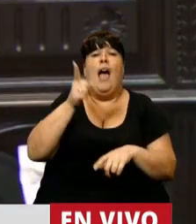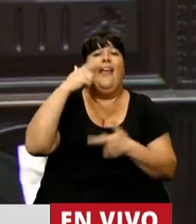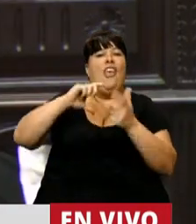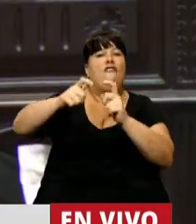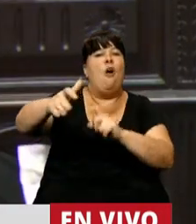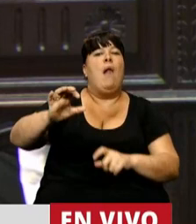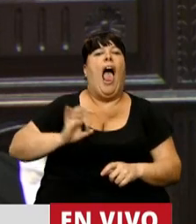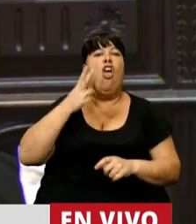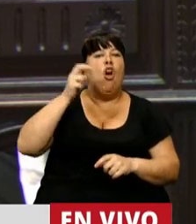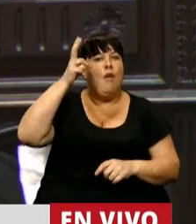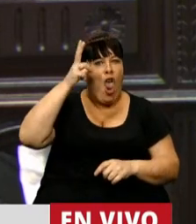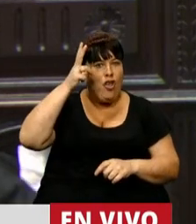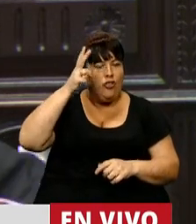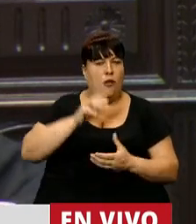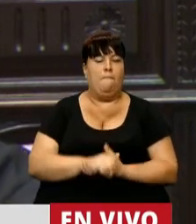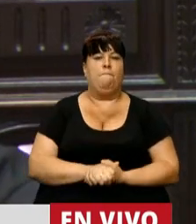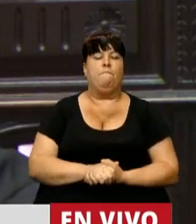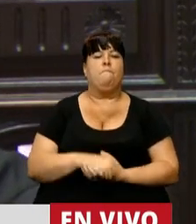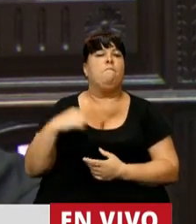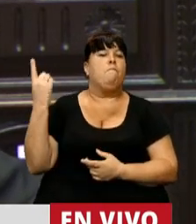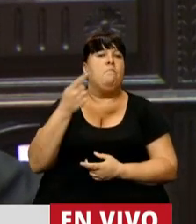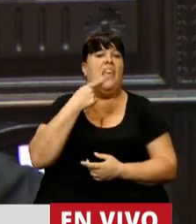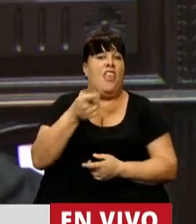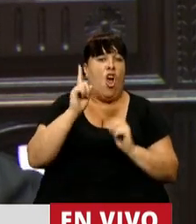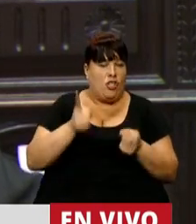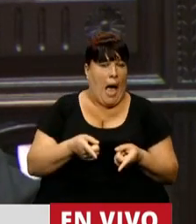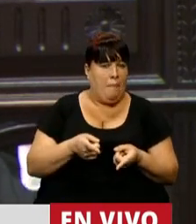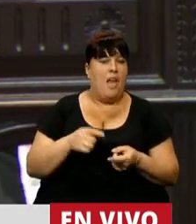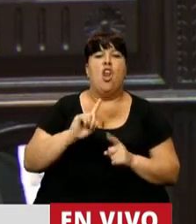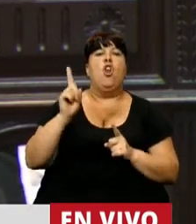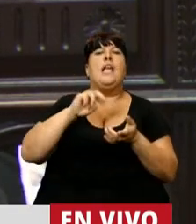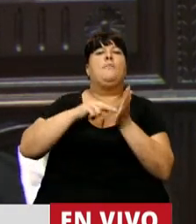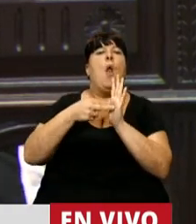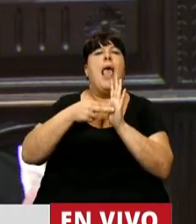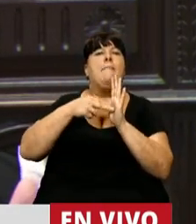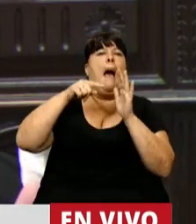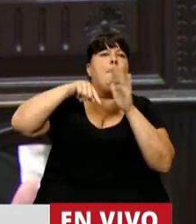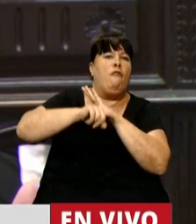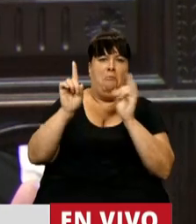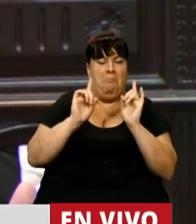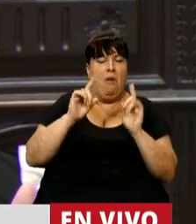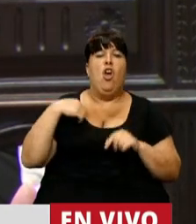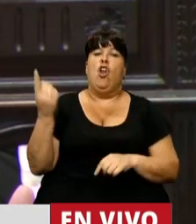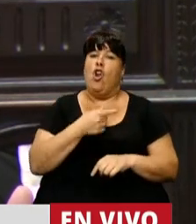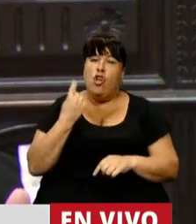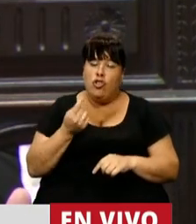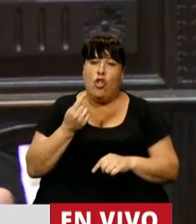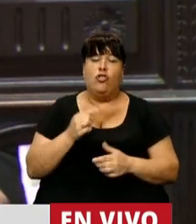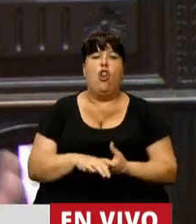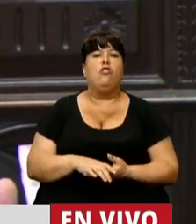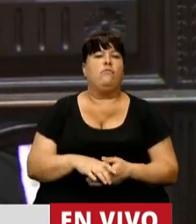fórmula del año 2008. Se dijo acá también de que no tratamos los problemas de fondo. Miren, Presidente, nosotros estamos